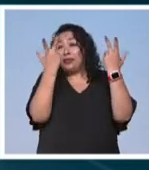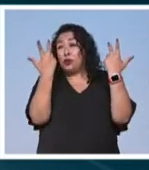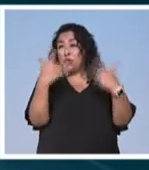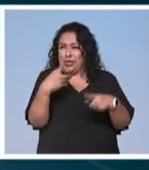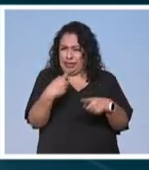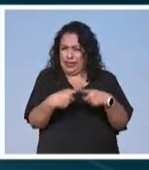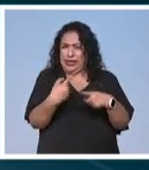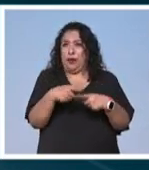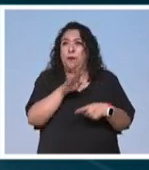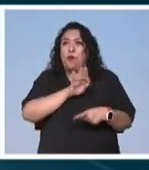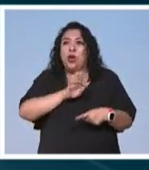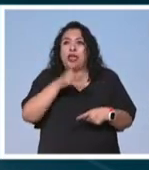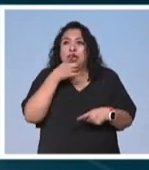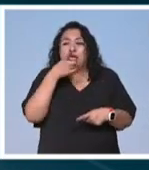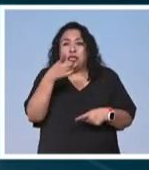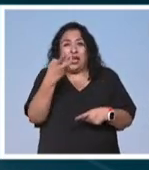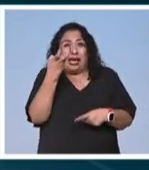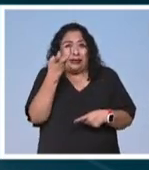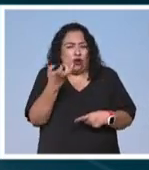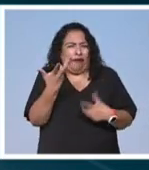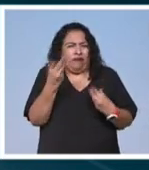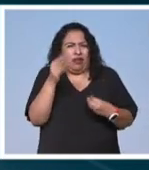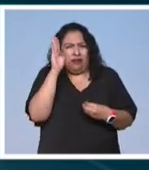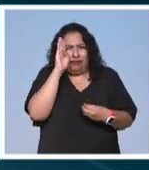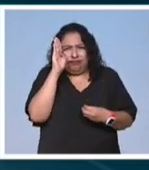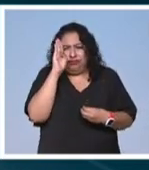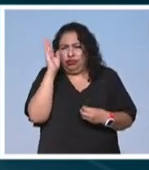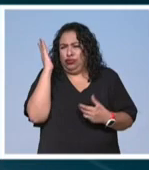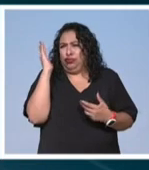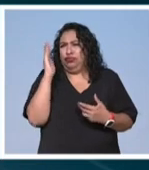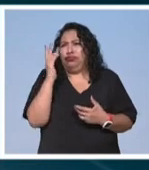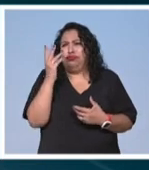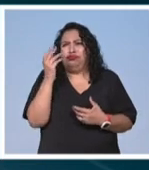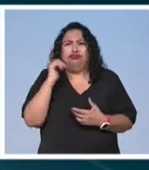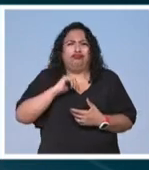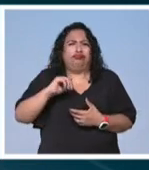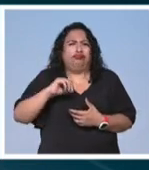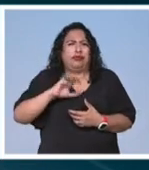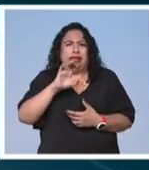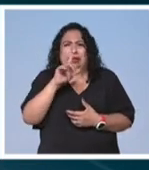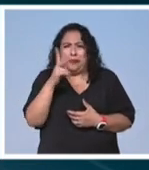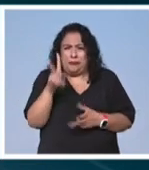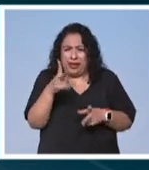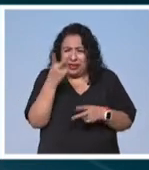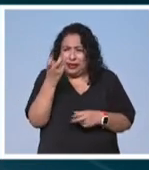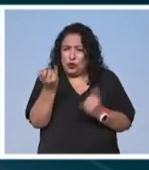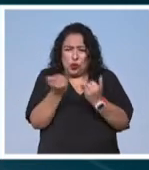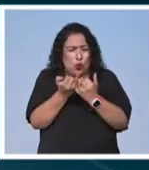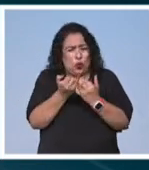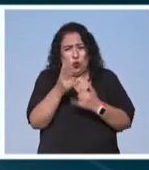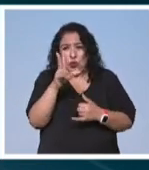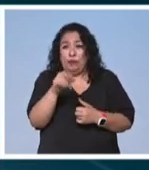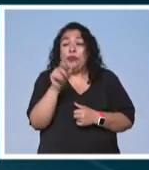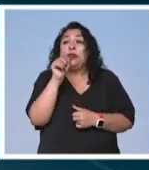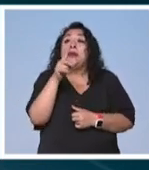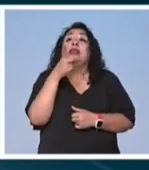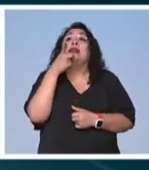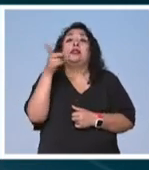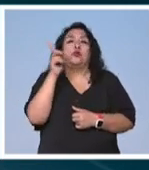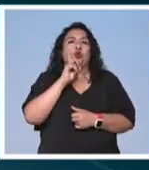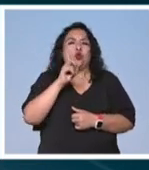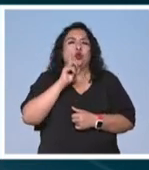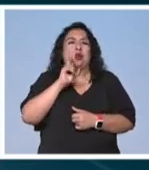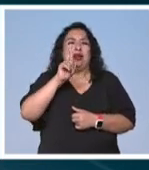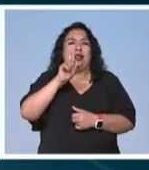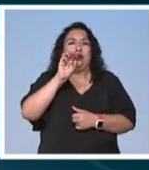¿Quién puede hablar de una cantidad así? Ni los grandes clásicos venden esas cantidades y también hay que decir que J.K.